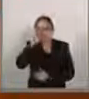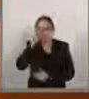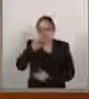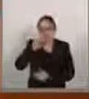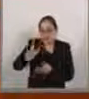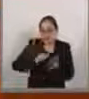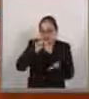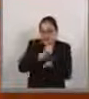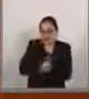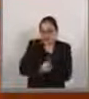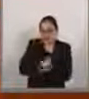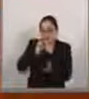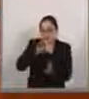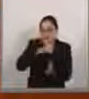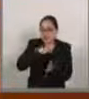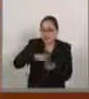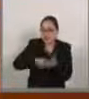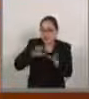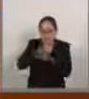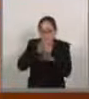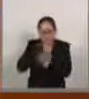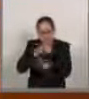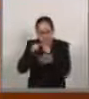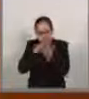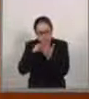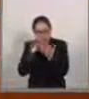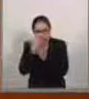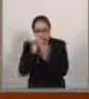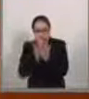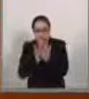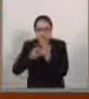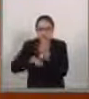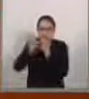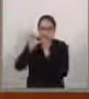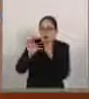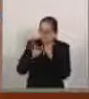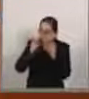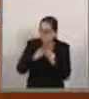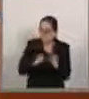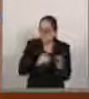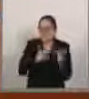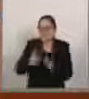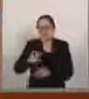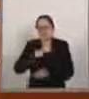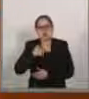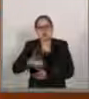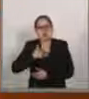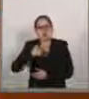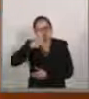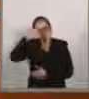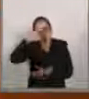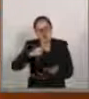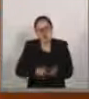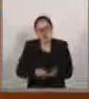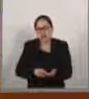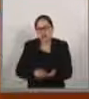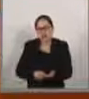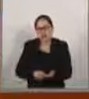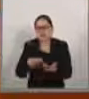y modificando muchos de sus articulados, francamente me parecía súper